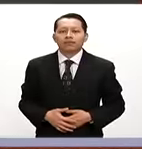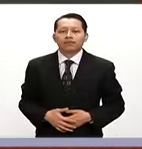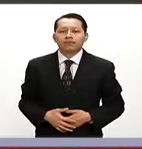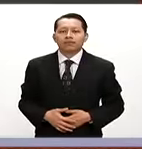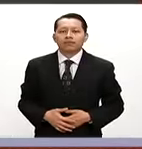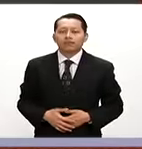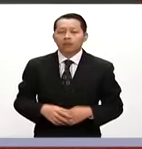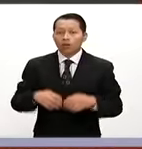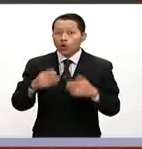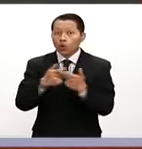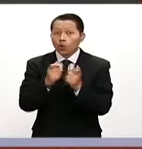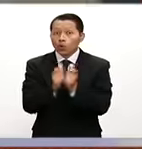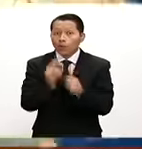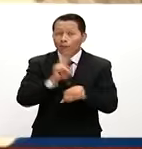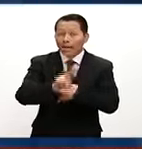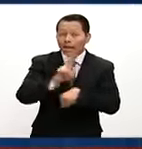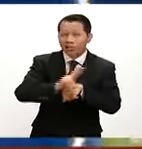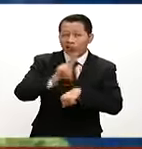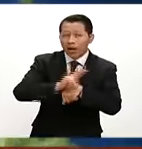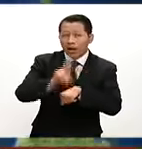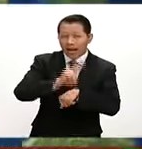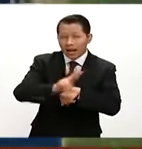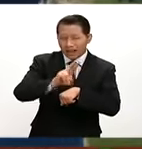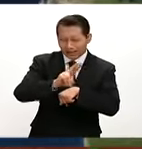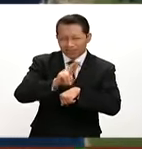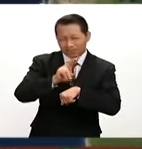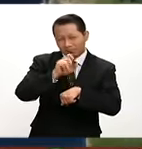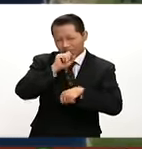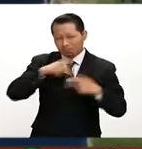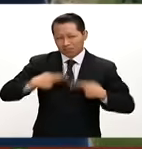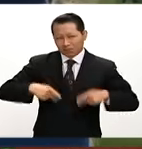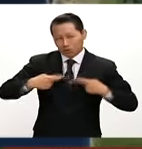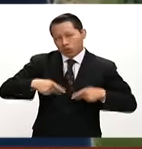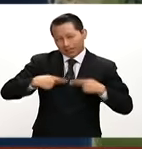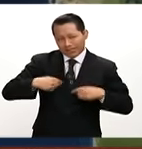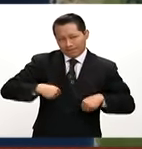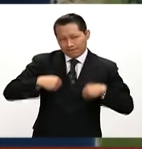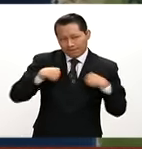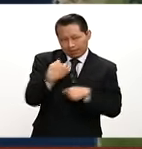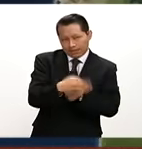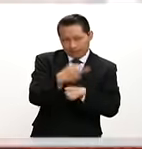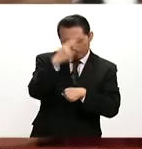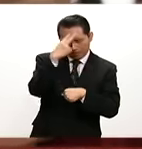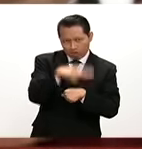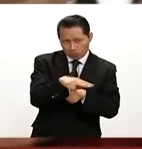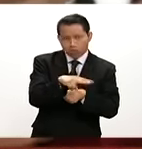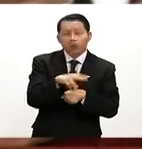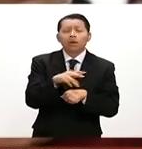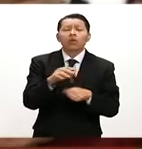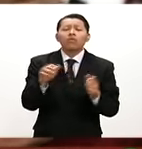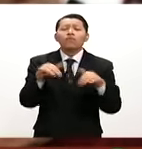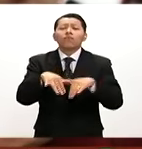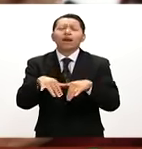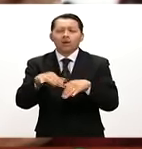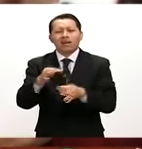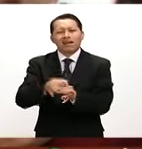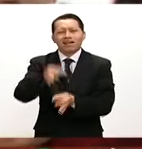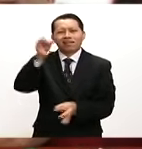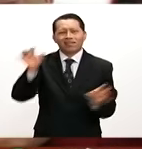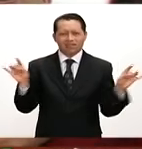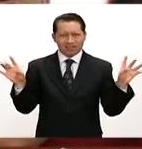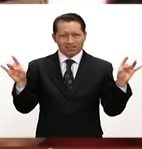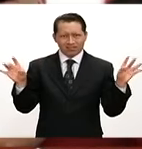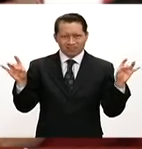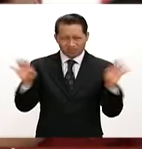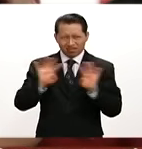Un grupo de venezolanos radicado en México se manifestó en las escalinatas del ángel de la independencia